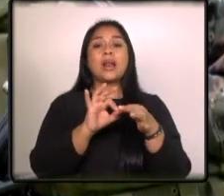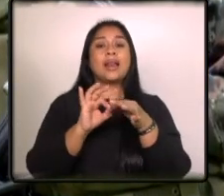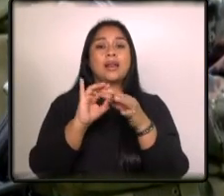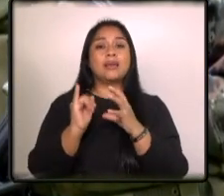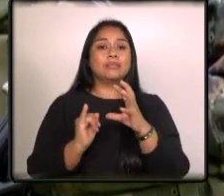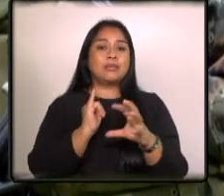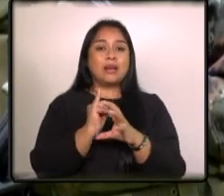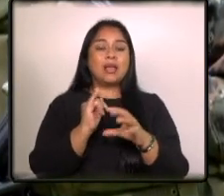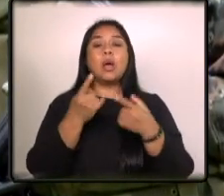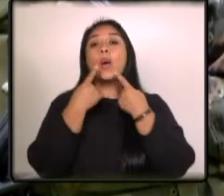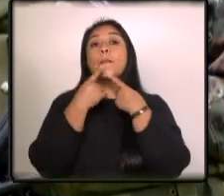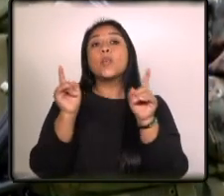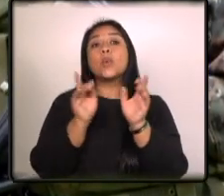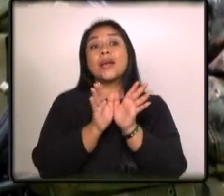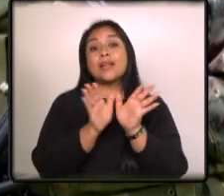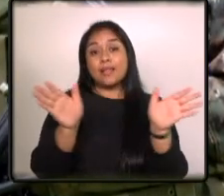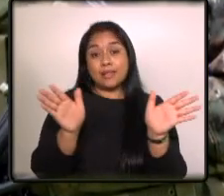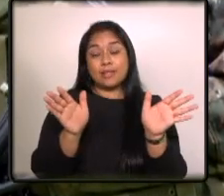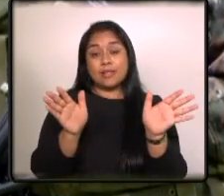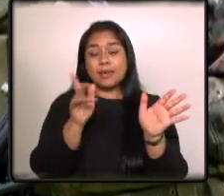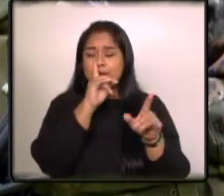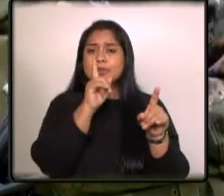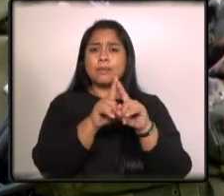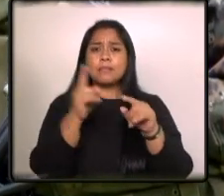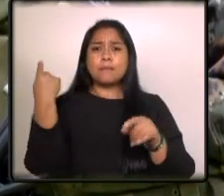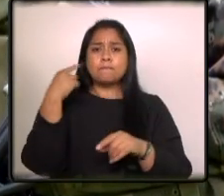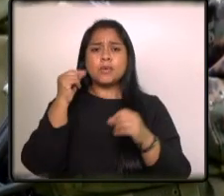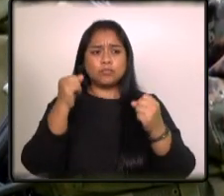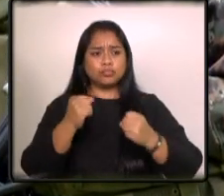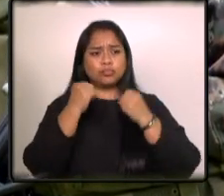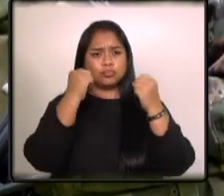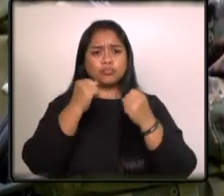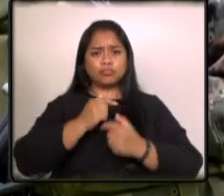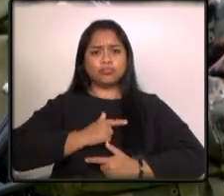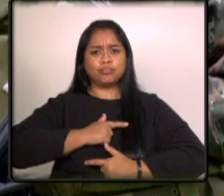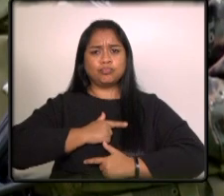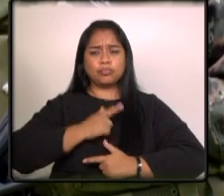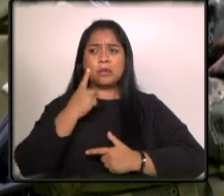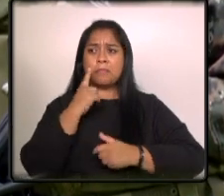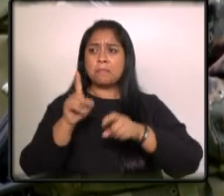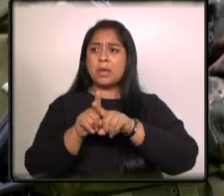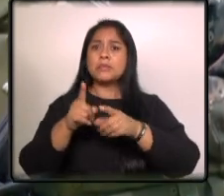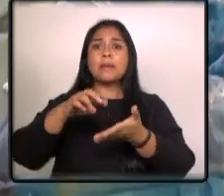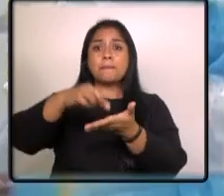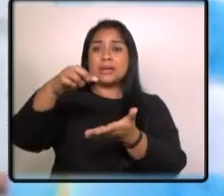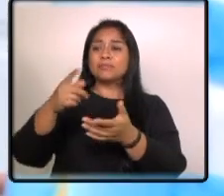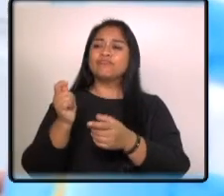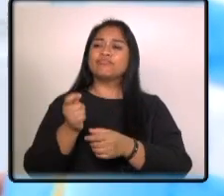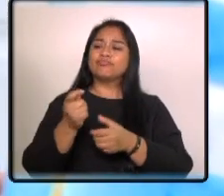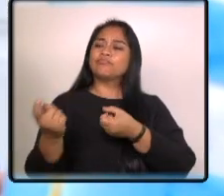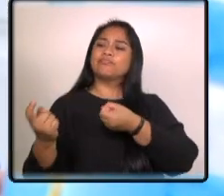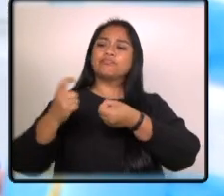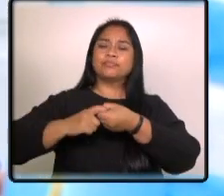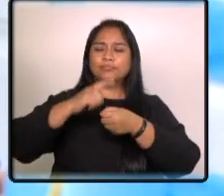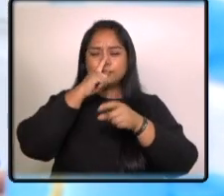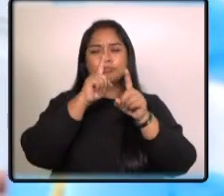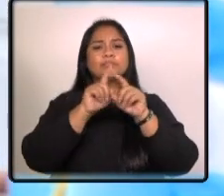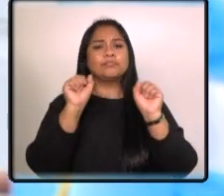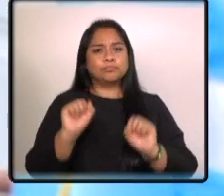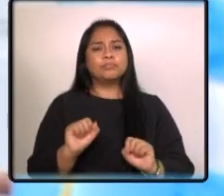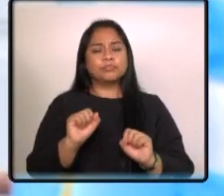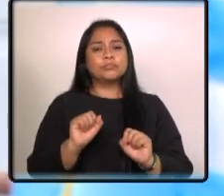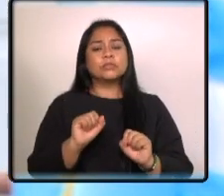público en general y para las fuerzas armadas de países amigos lo cual nos convierte en una